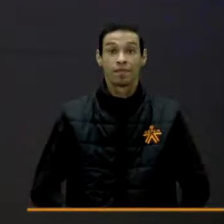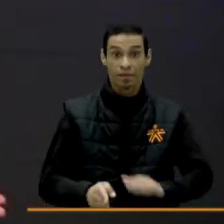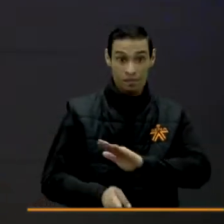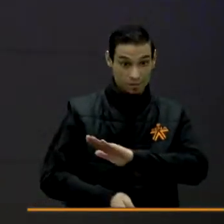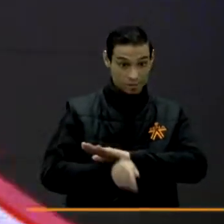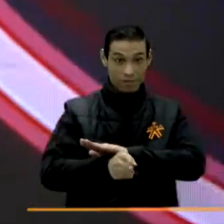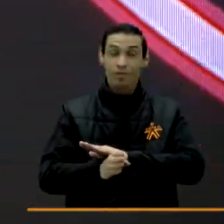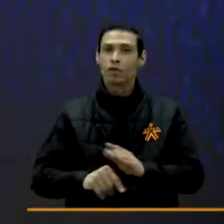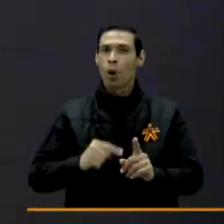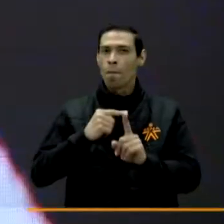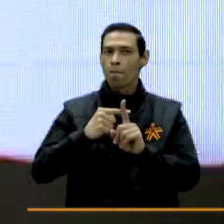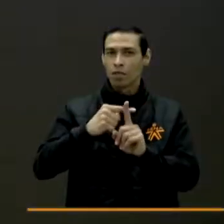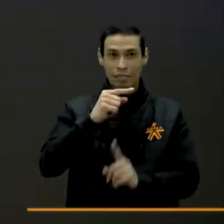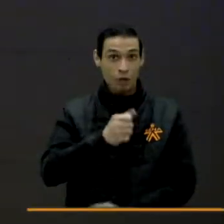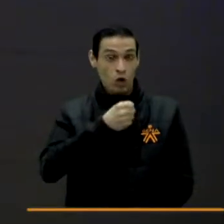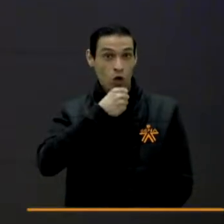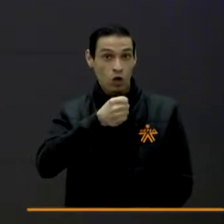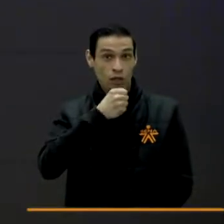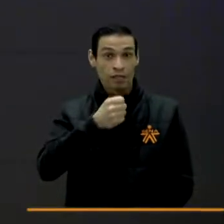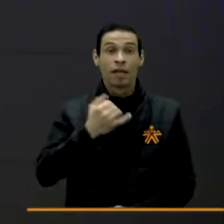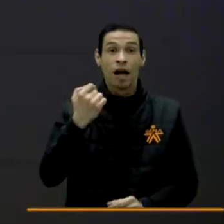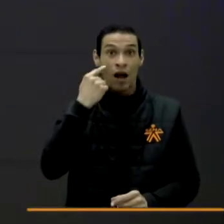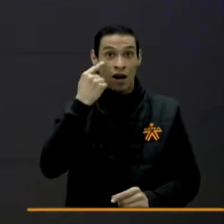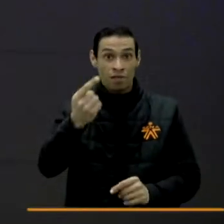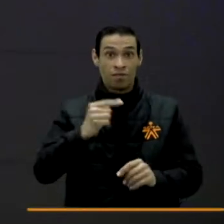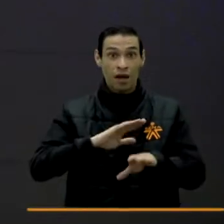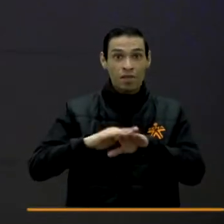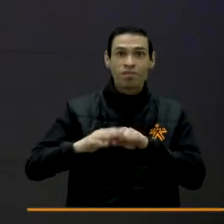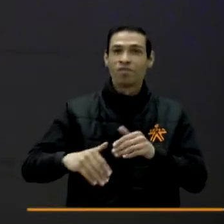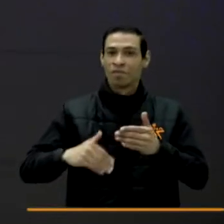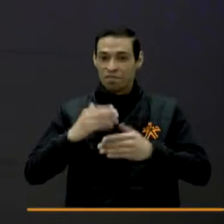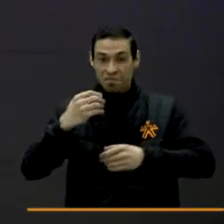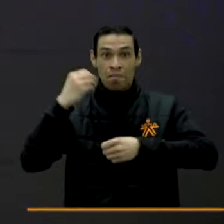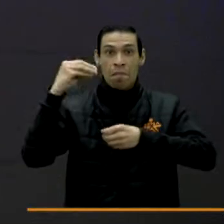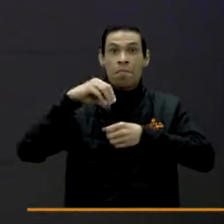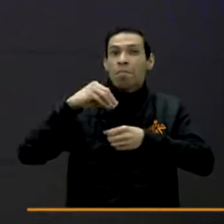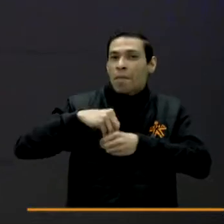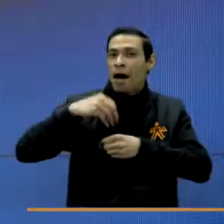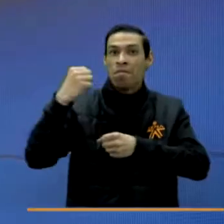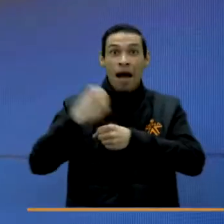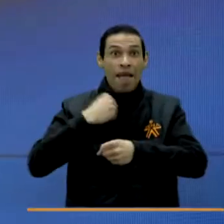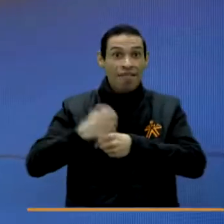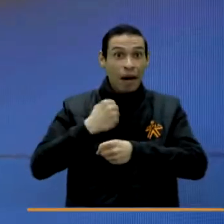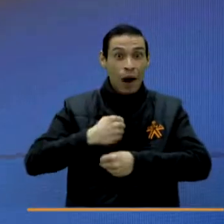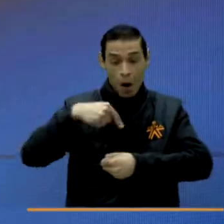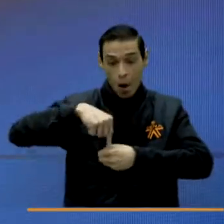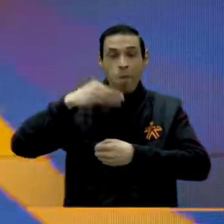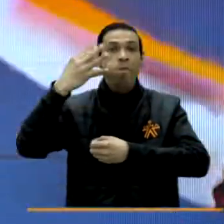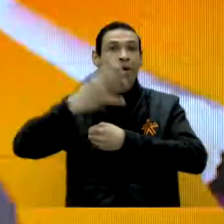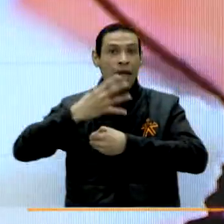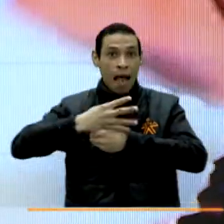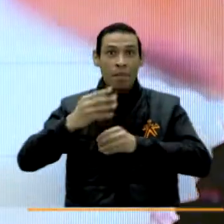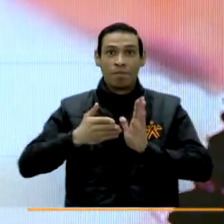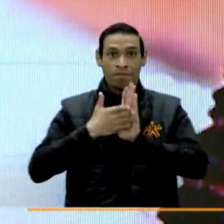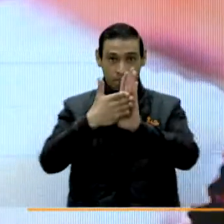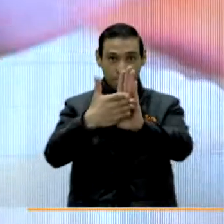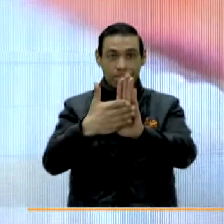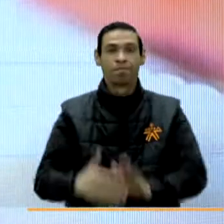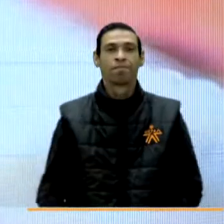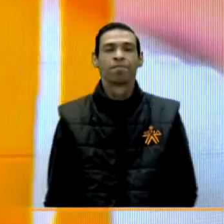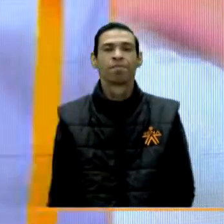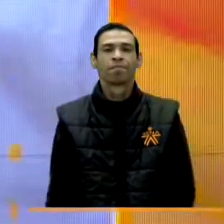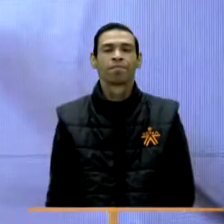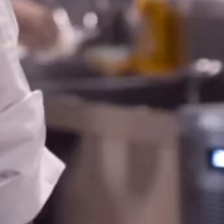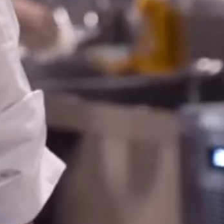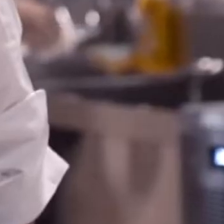Y continuando con noticias positivas para los colombianos, los invito a conocer las nuevas ofertas de empleo que pueden encontrar en la APE, nuestra agencia